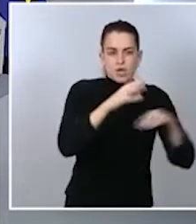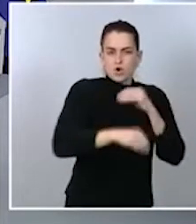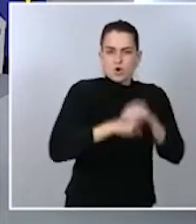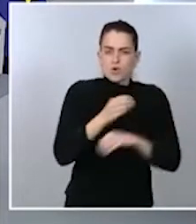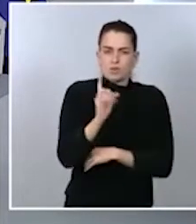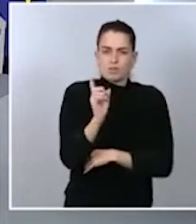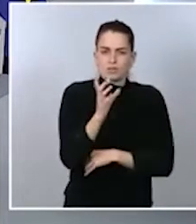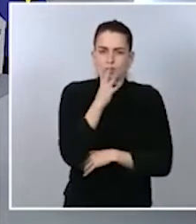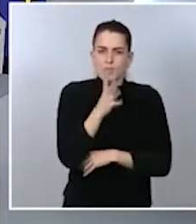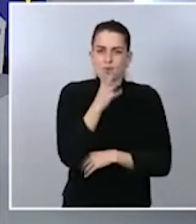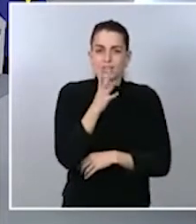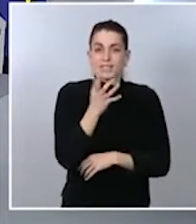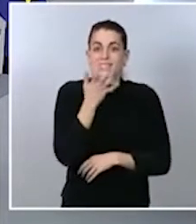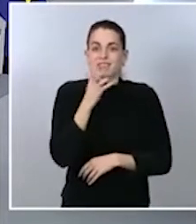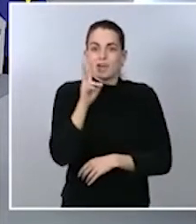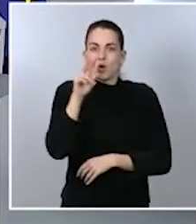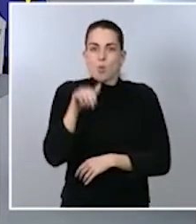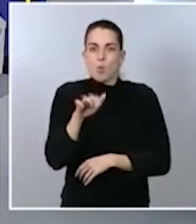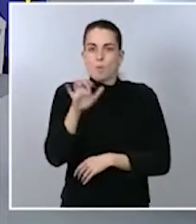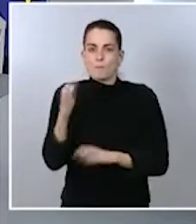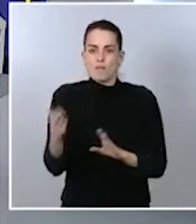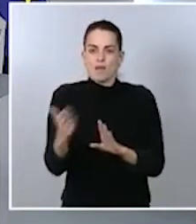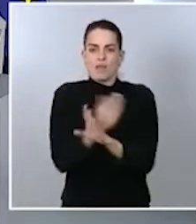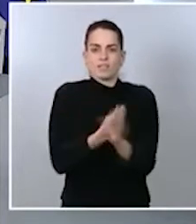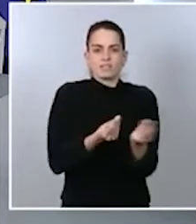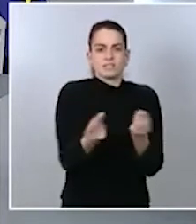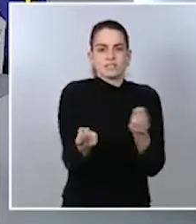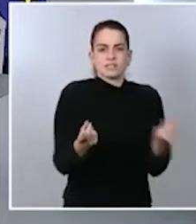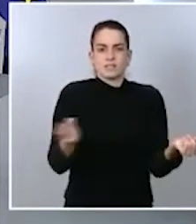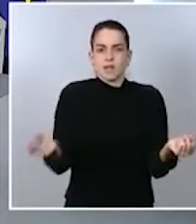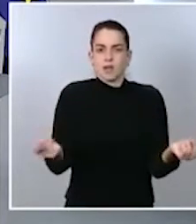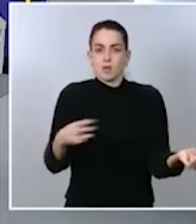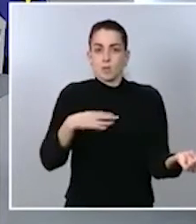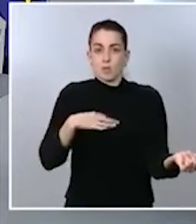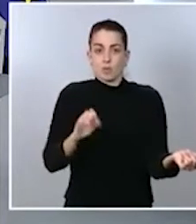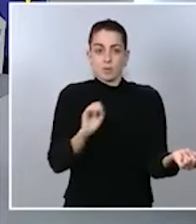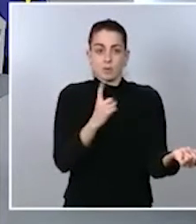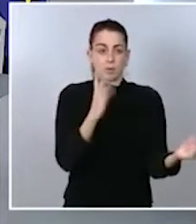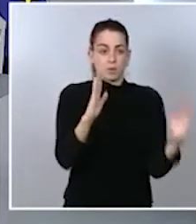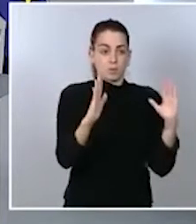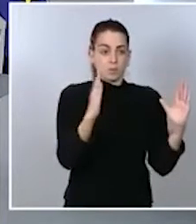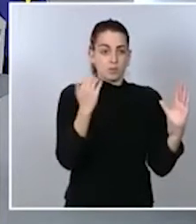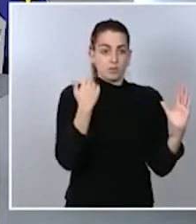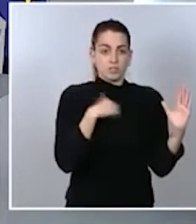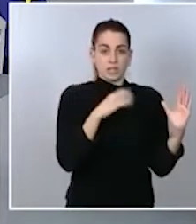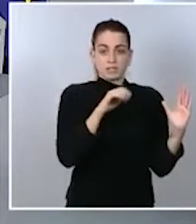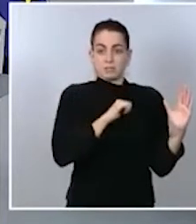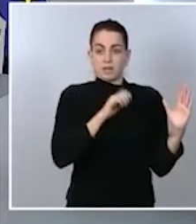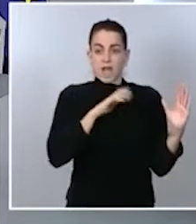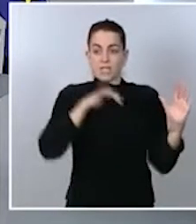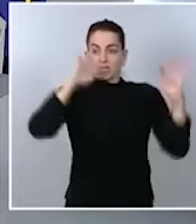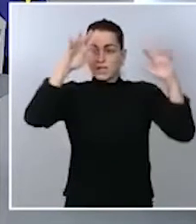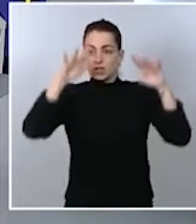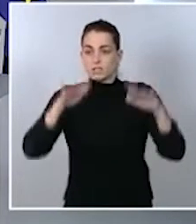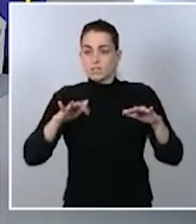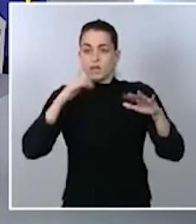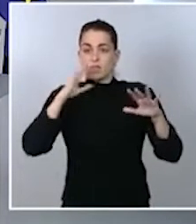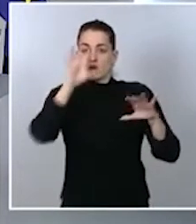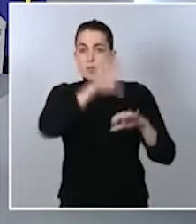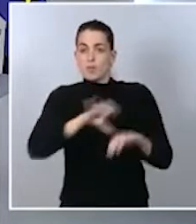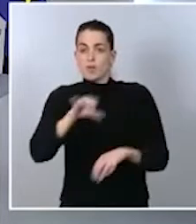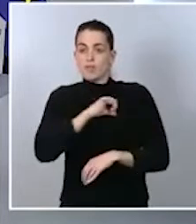pudo haber salido antes a la calle, desde el primer momento, en lugar de haber tenido que esperar a que fueran las comunidades autónomas quienes